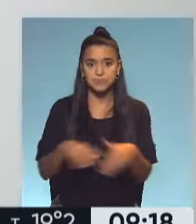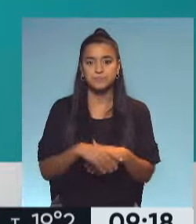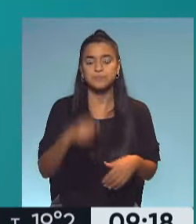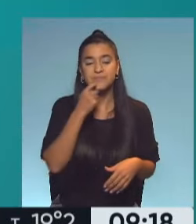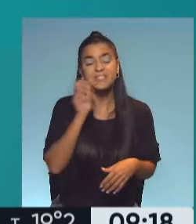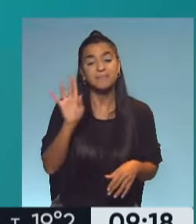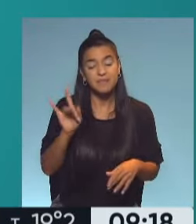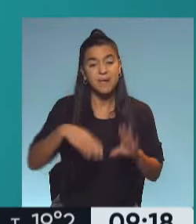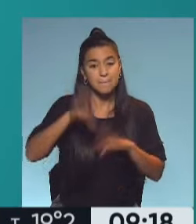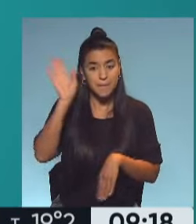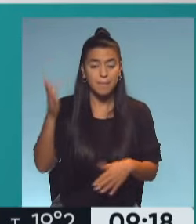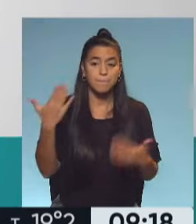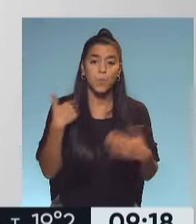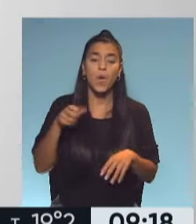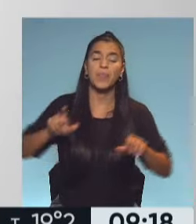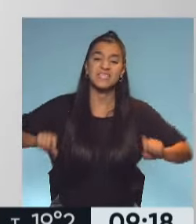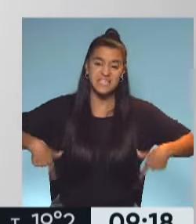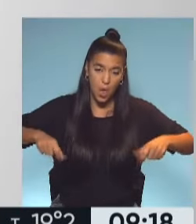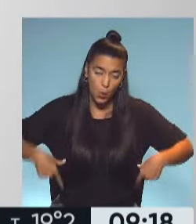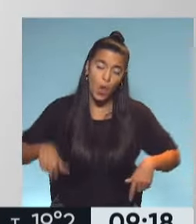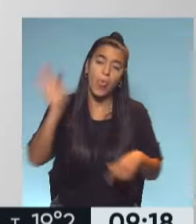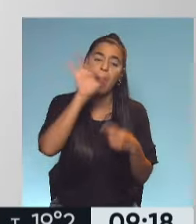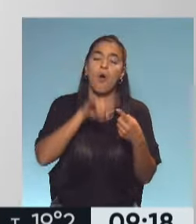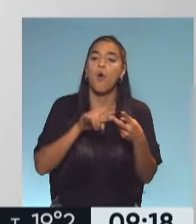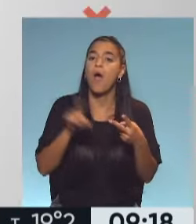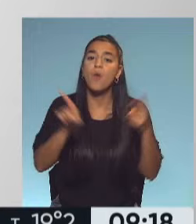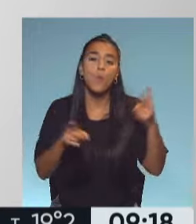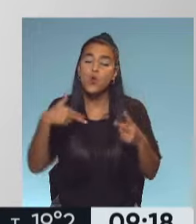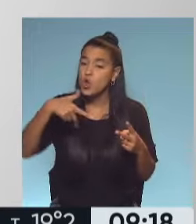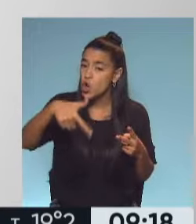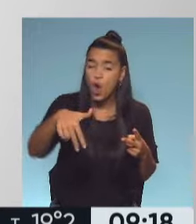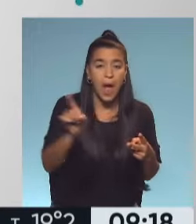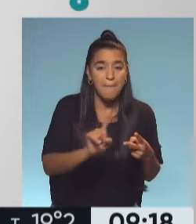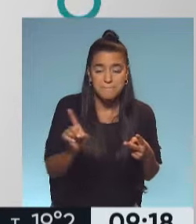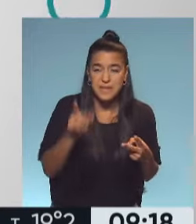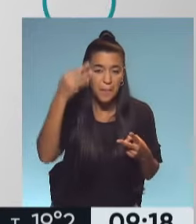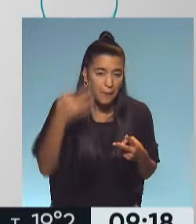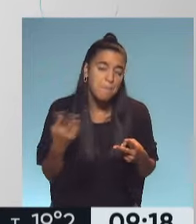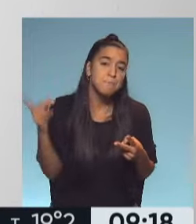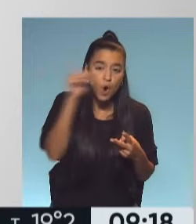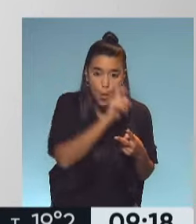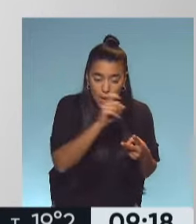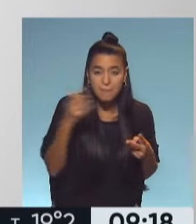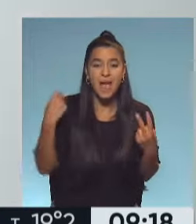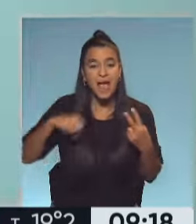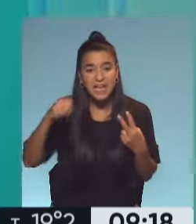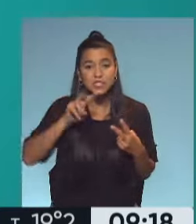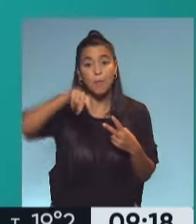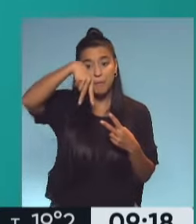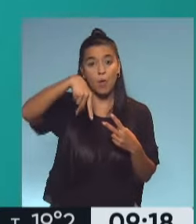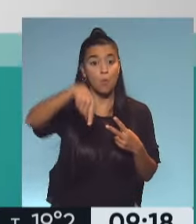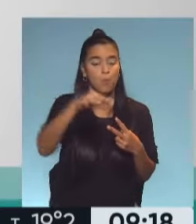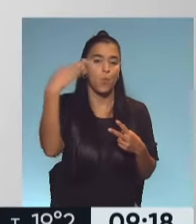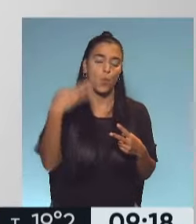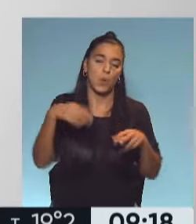más les cuesta, quienes pueden llegar a estar en silla de ruedas, quienes no caminan bien, quienes tienen problemas para hacer ejercicios parados, esta es una